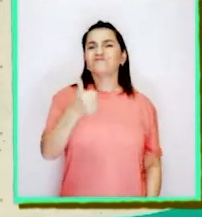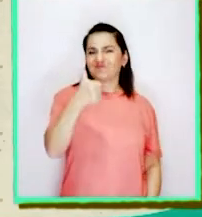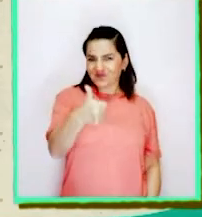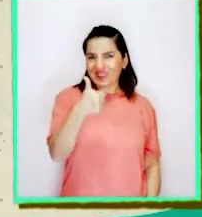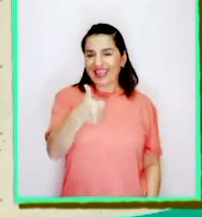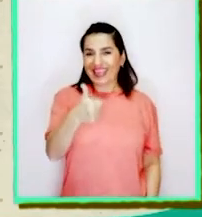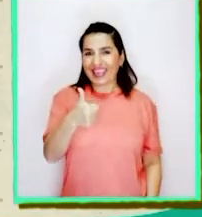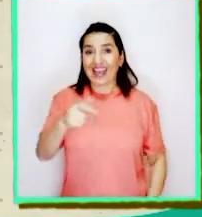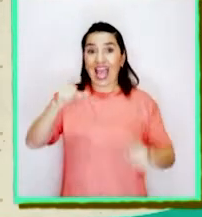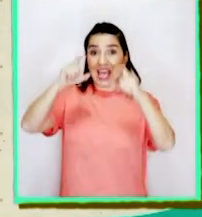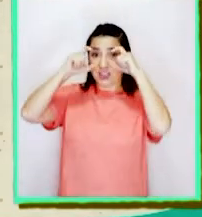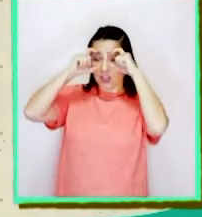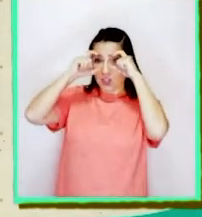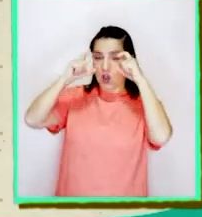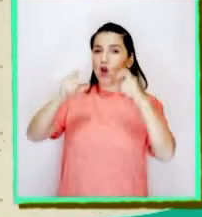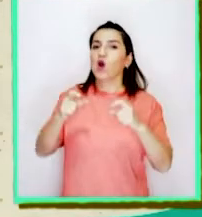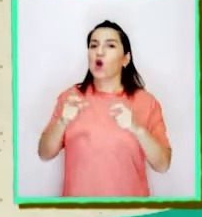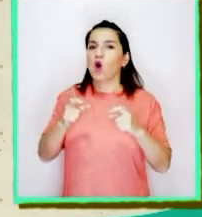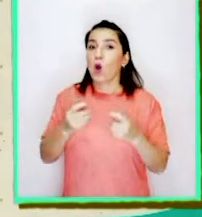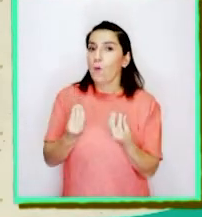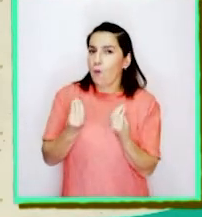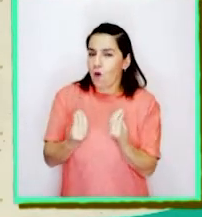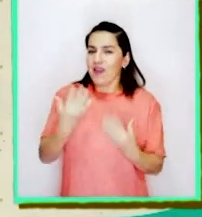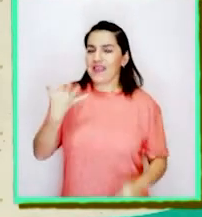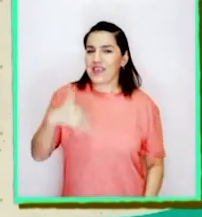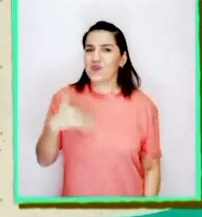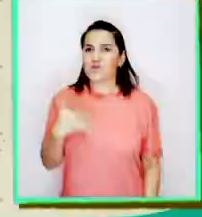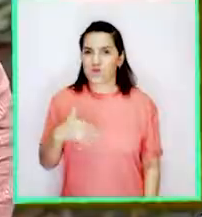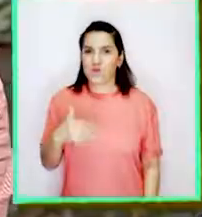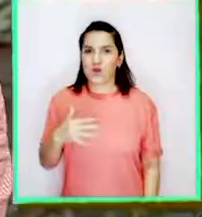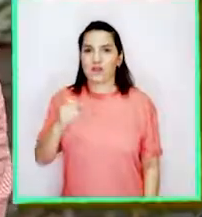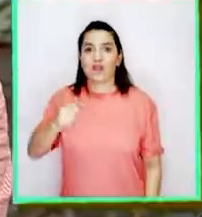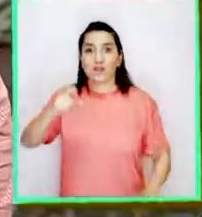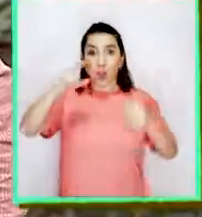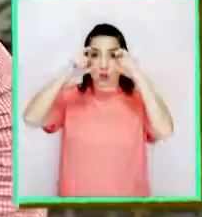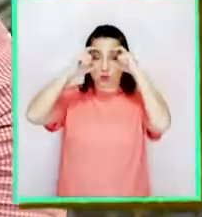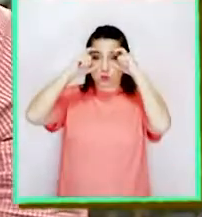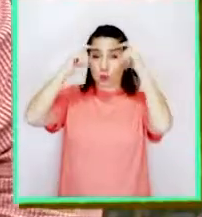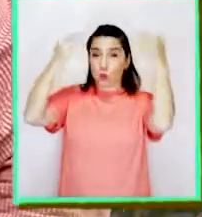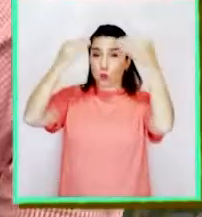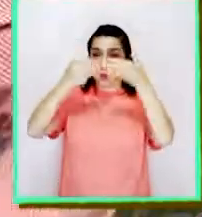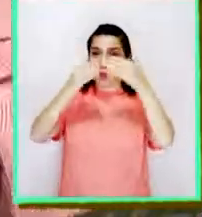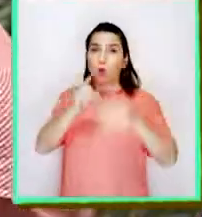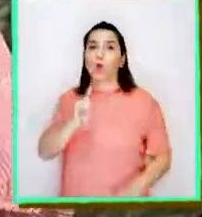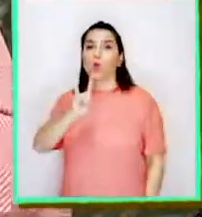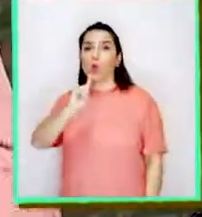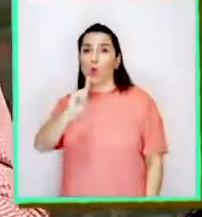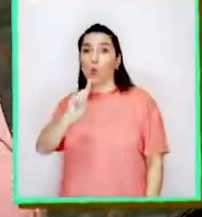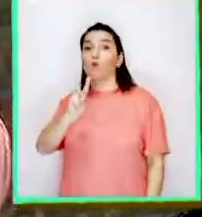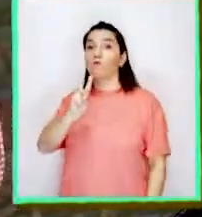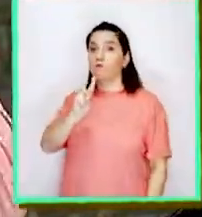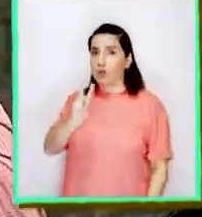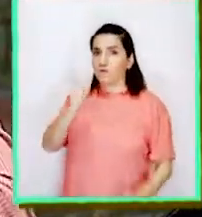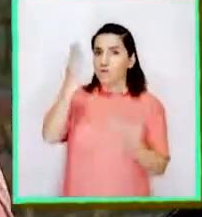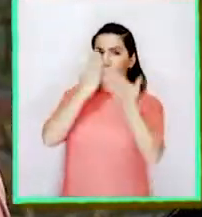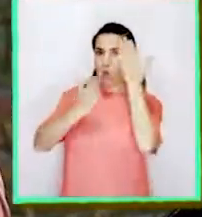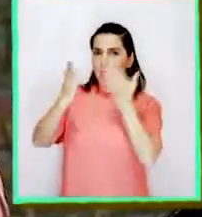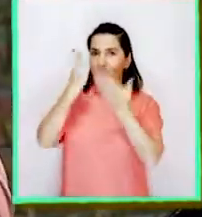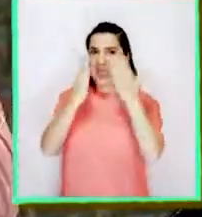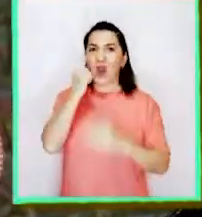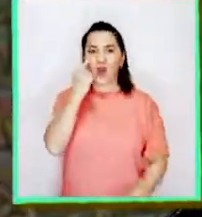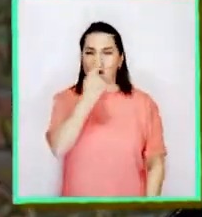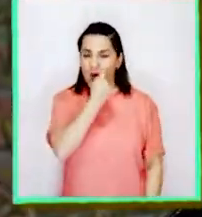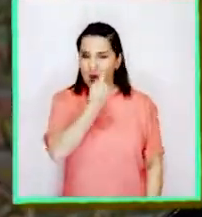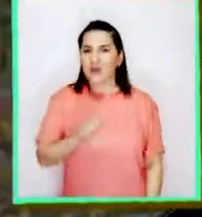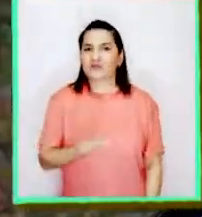¡Bien! Con anteojos. Y sería muy importante que estos tuvieran filtro UV, para que sus ojos no se dañen.